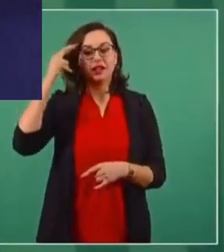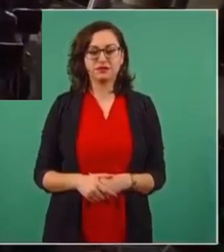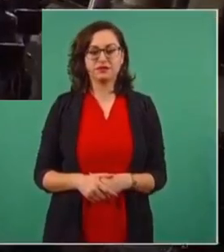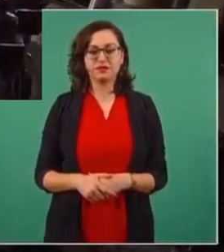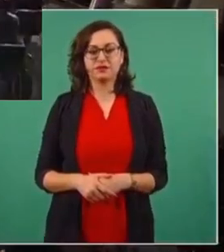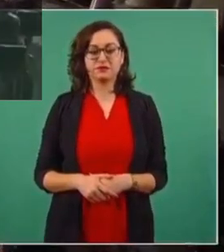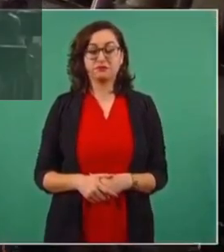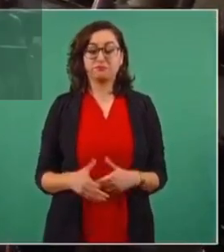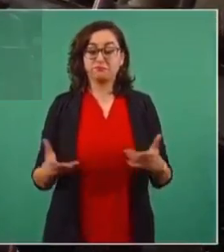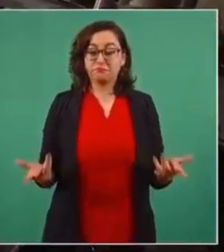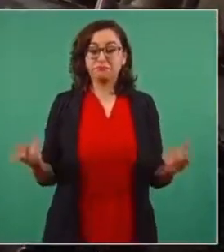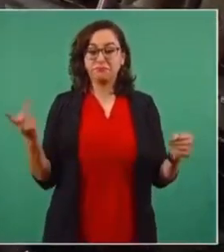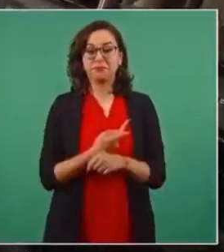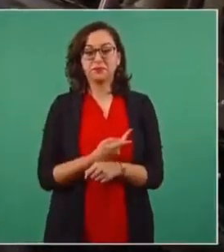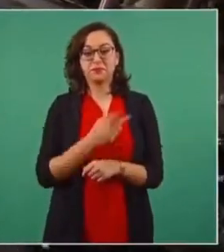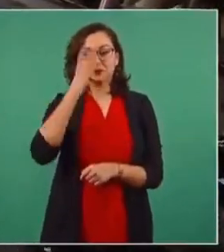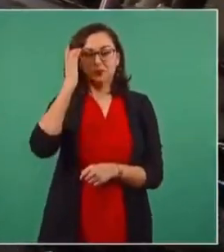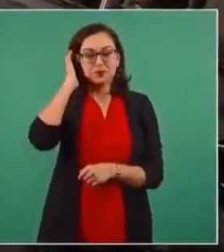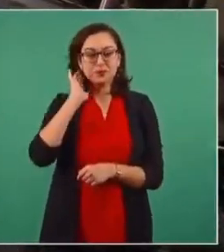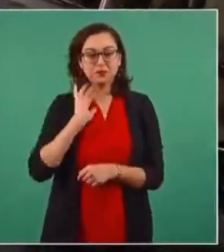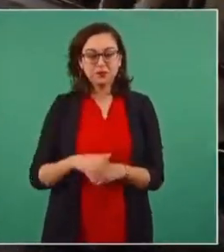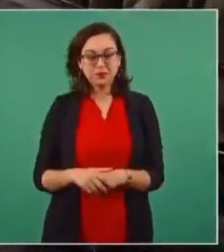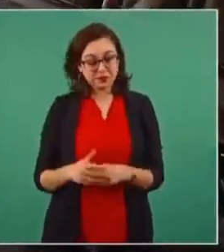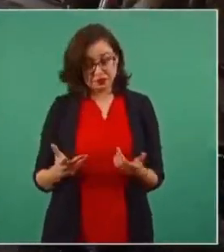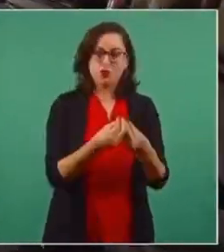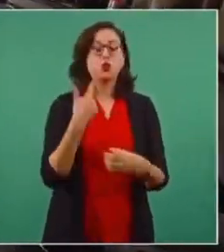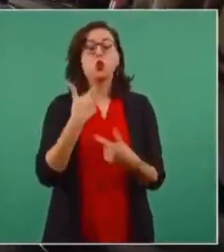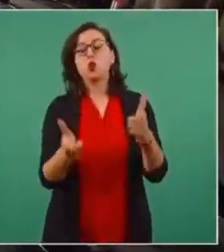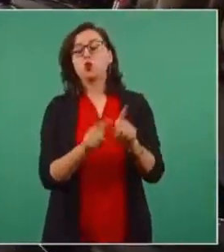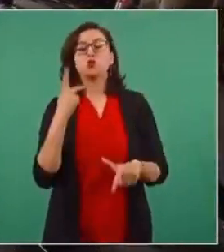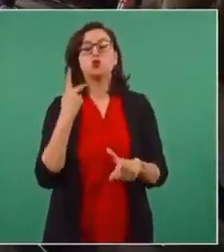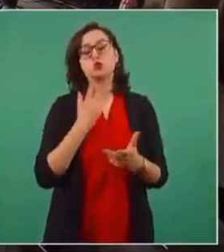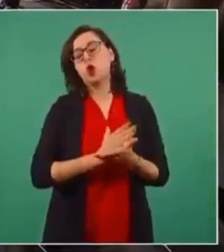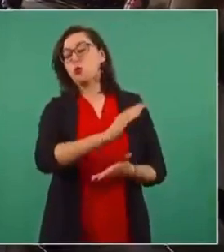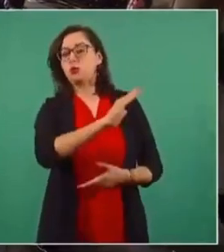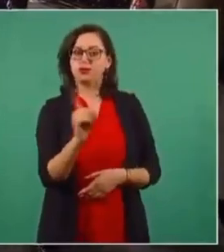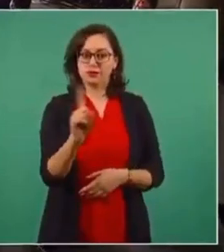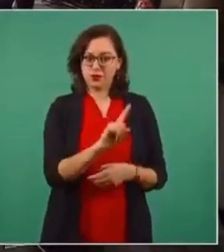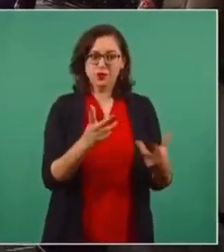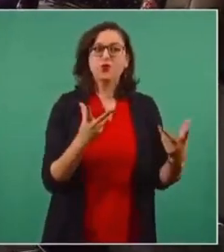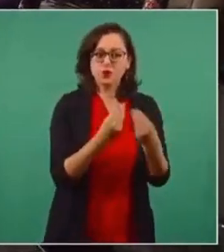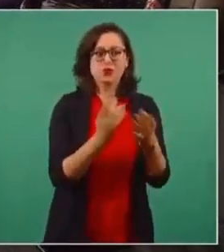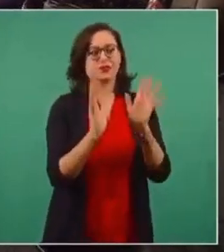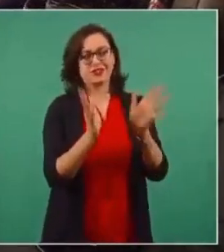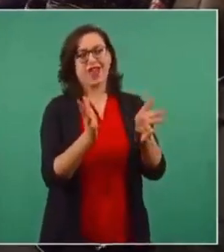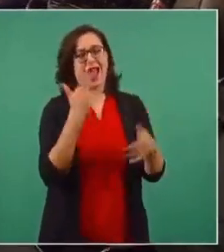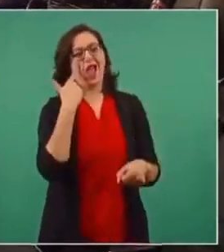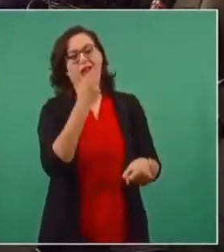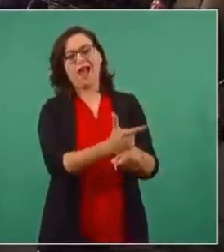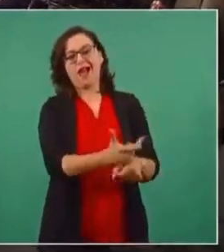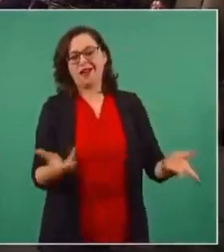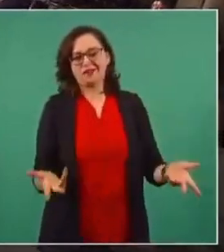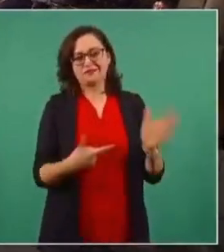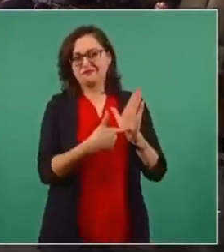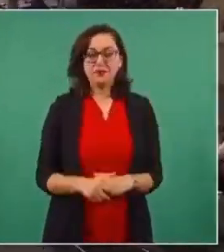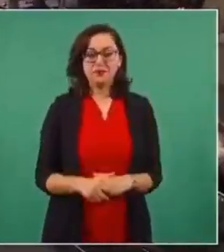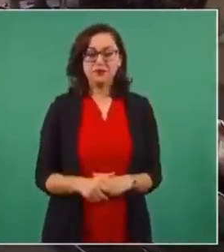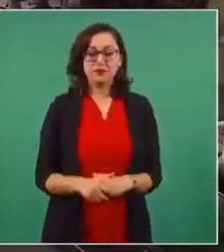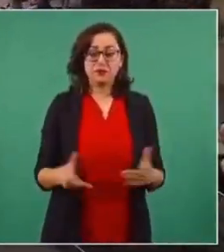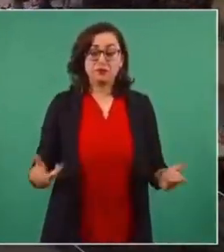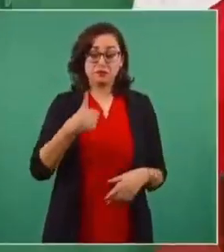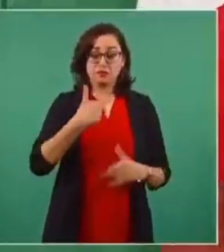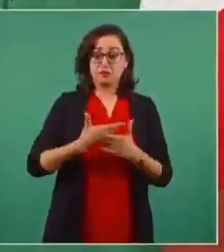desnudo. Todo, pues que sí tienen partidos que forman parte de lo que yo he llamado